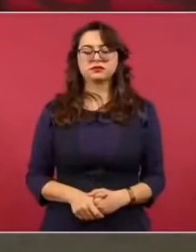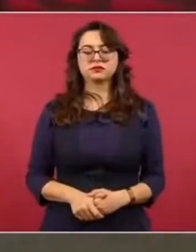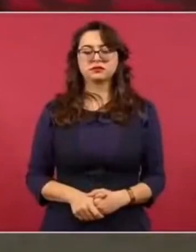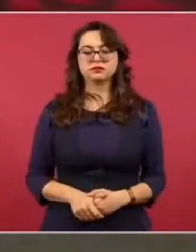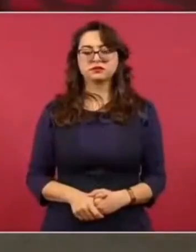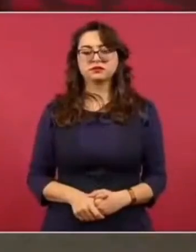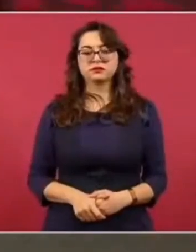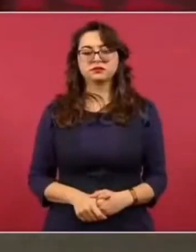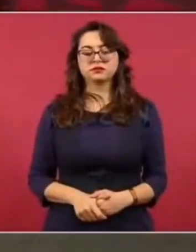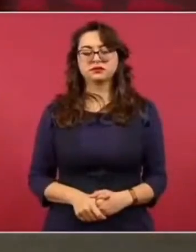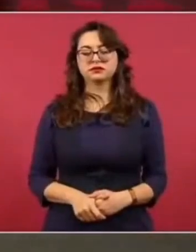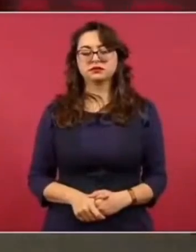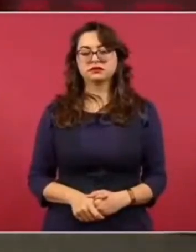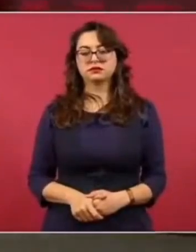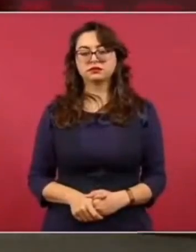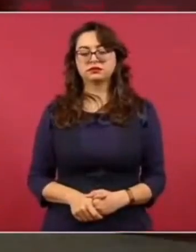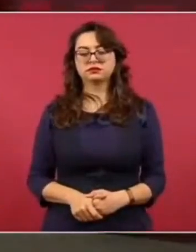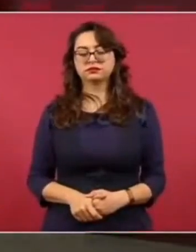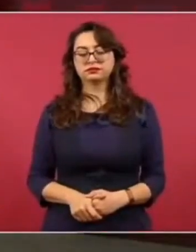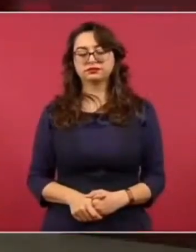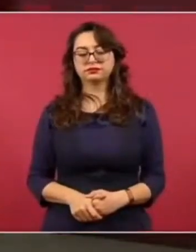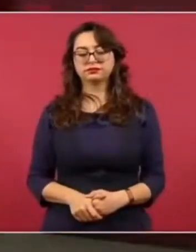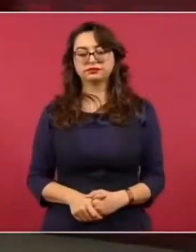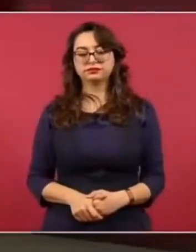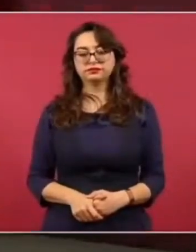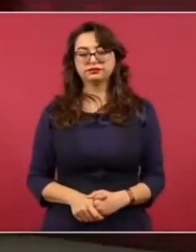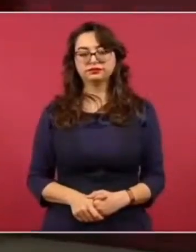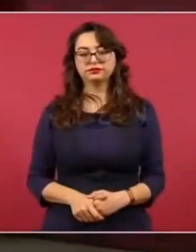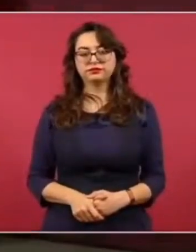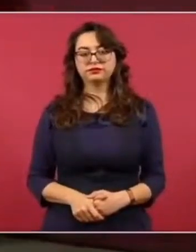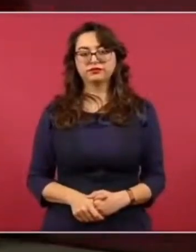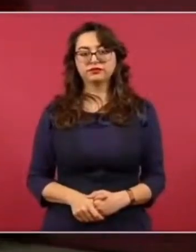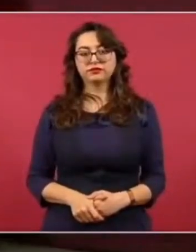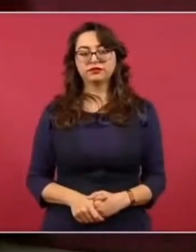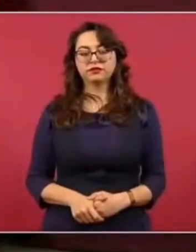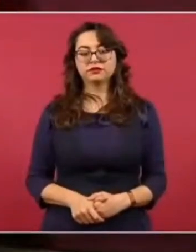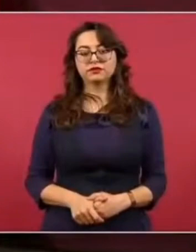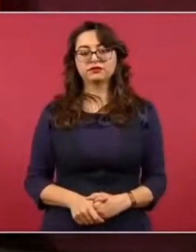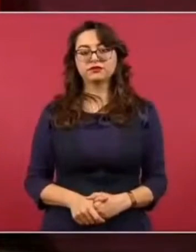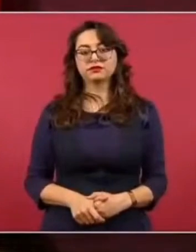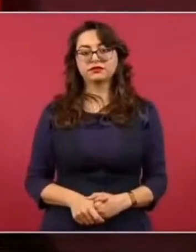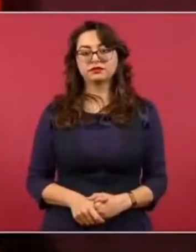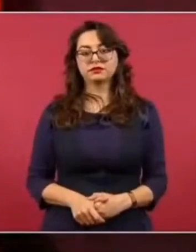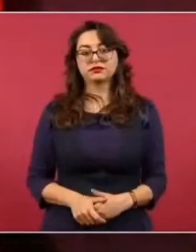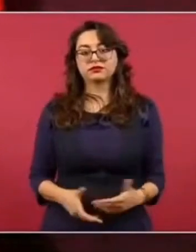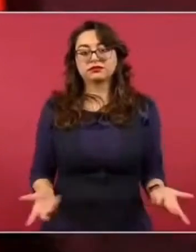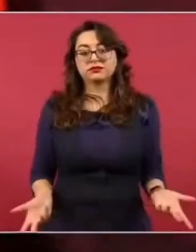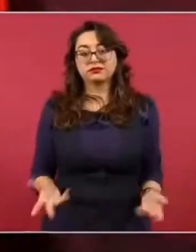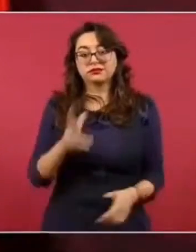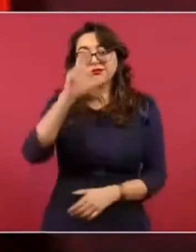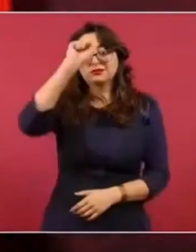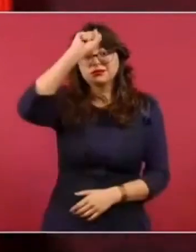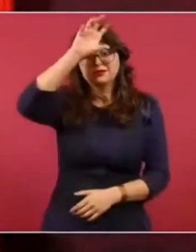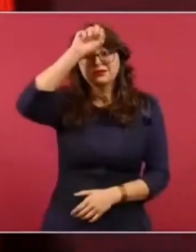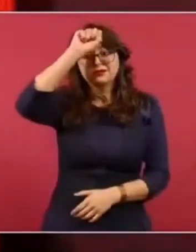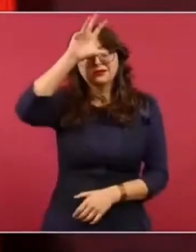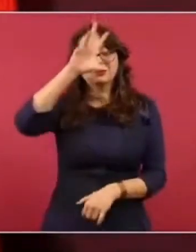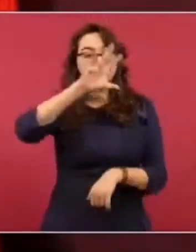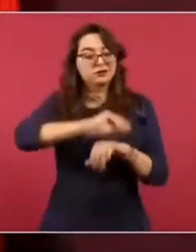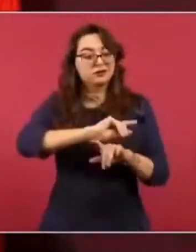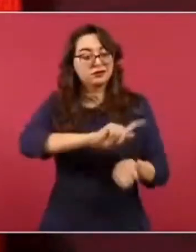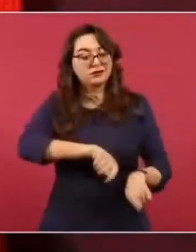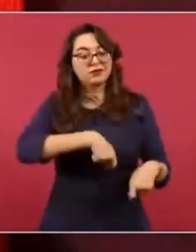No se termina, o sea, no sé en cuántas generaciones lo que ya existe de concesiones.